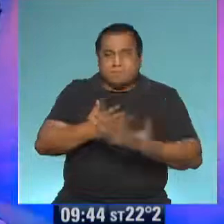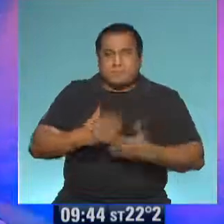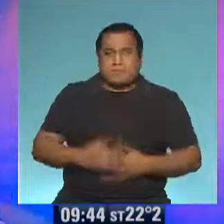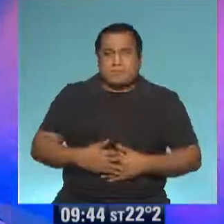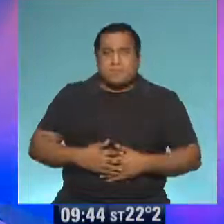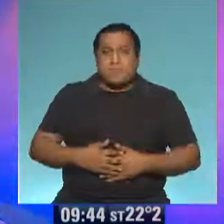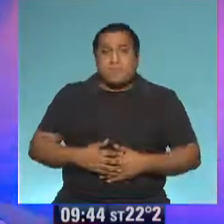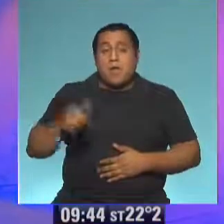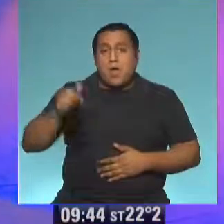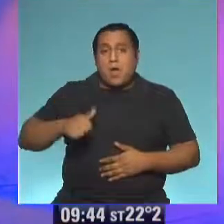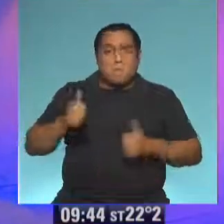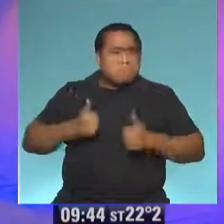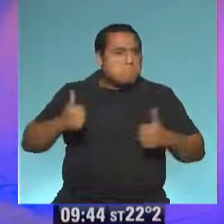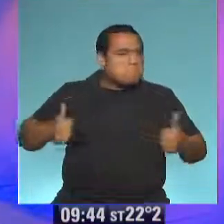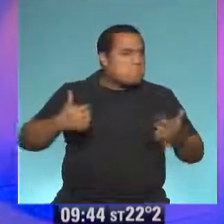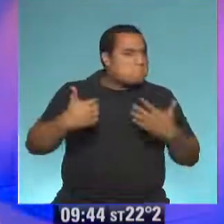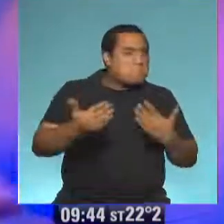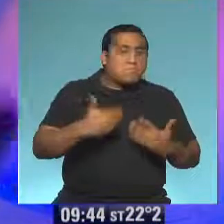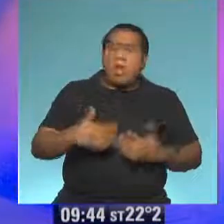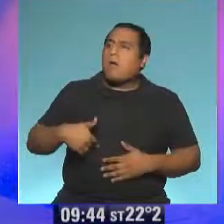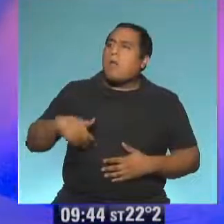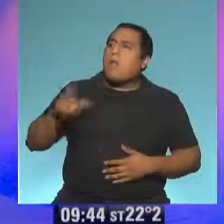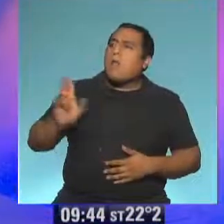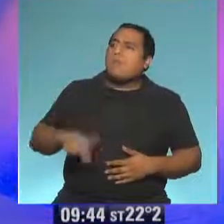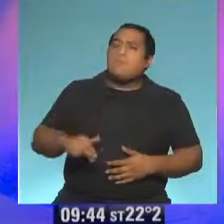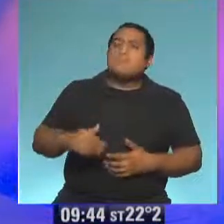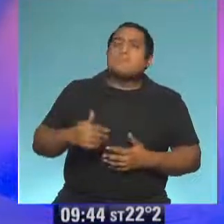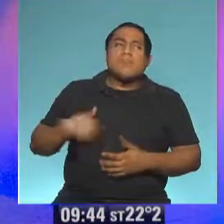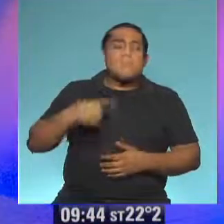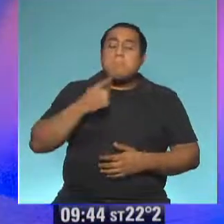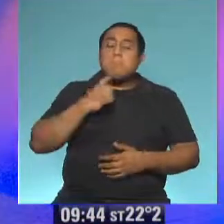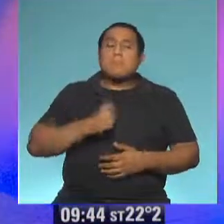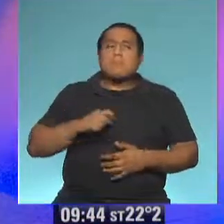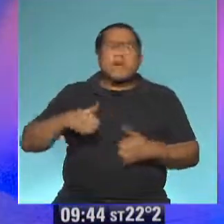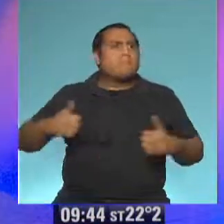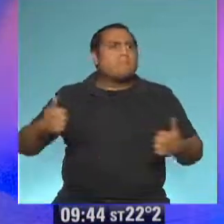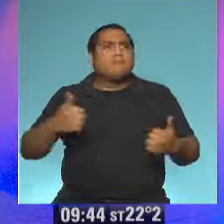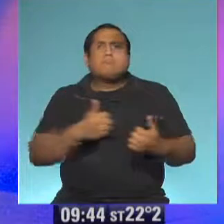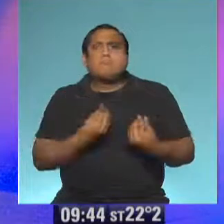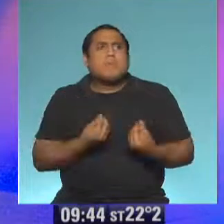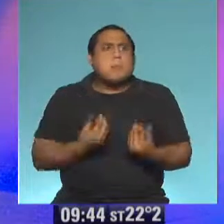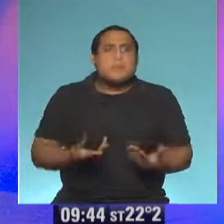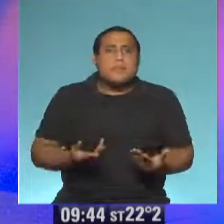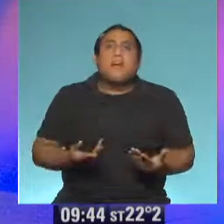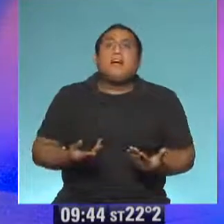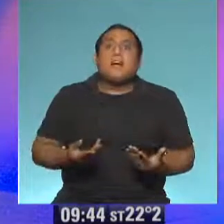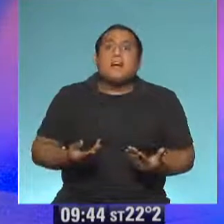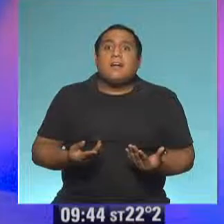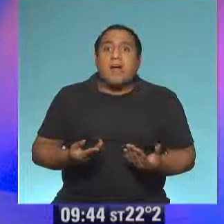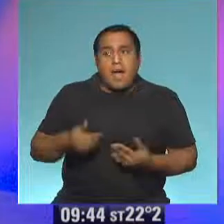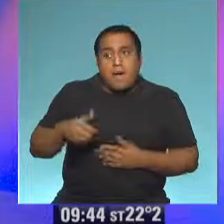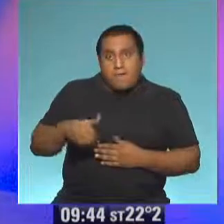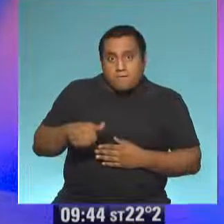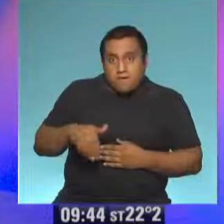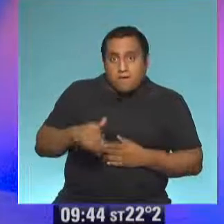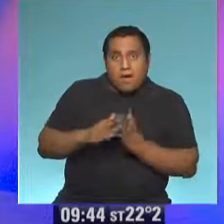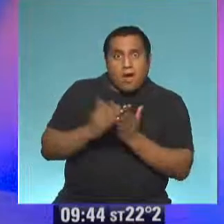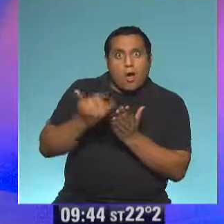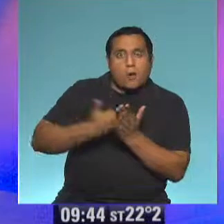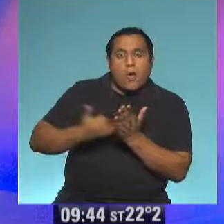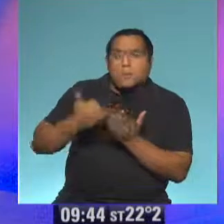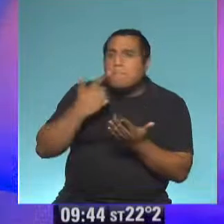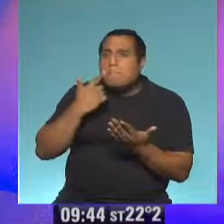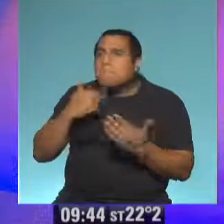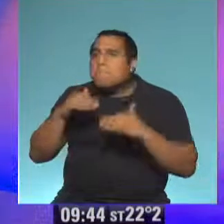Y ya estamos en el rinconcito charlador. ¿Sabes que tenés razón? Sí. Me he dado cuenta, che. ¿Dónde estamos acá sentados en el rinconcito charlador? Vamos a escuchar cuentos. Vamos a